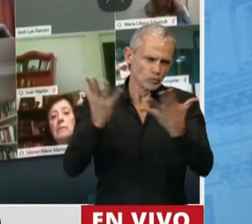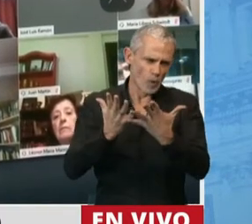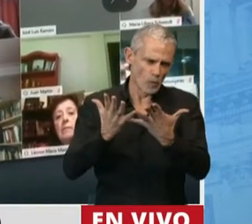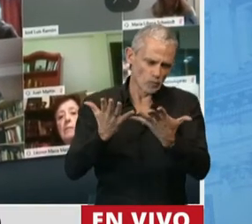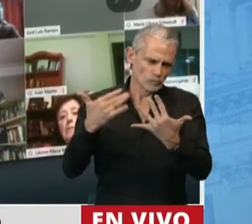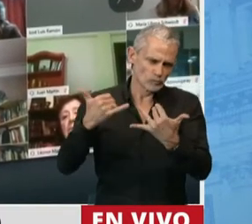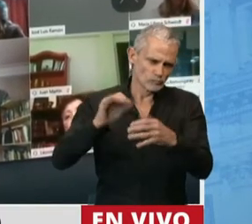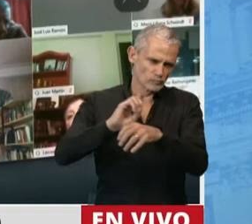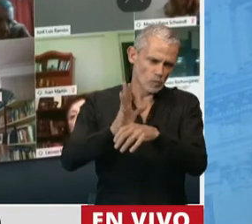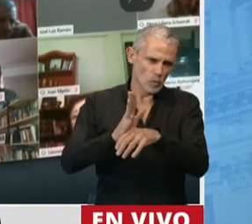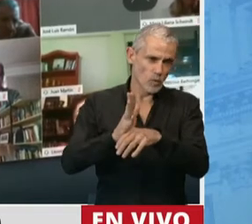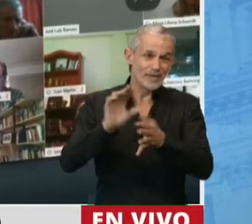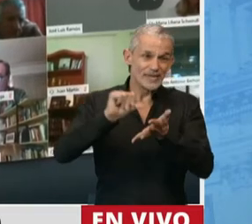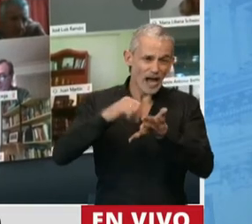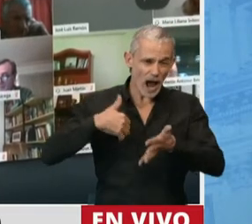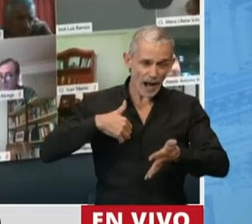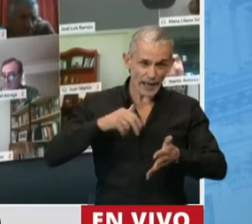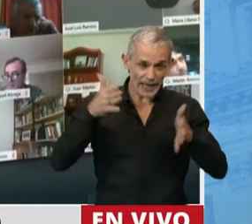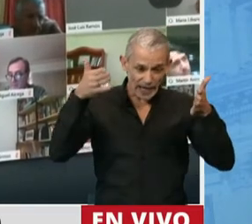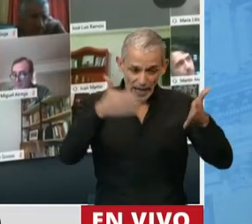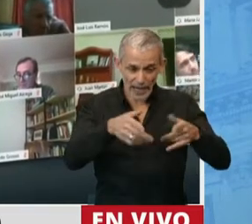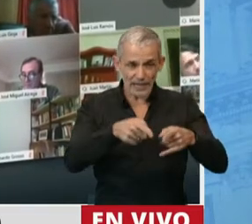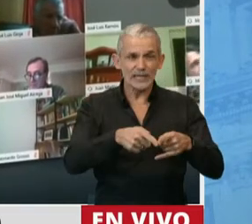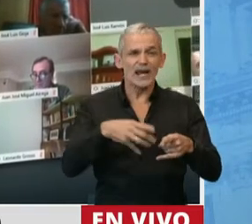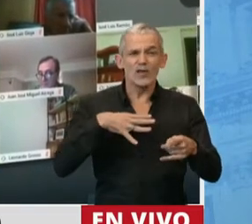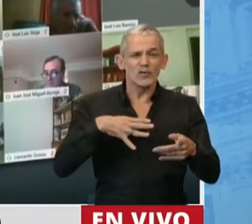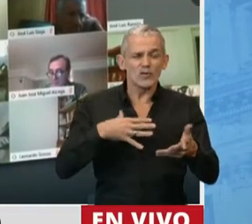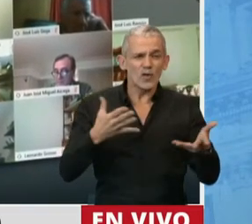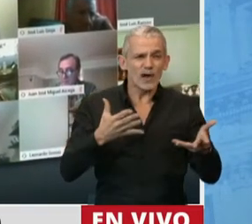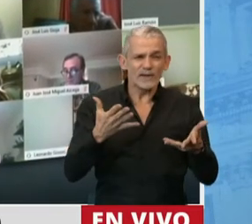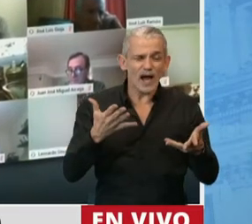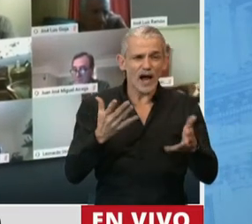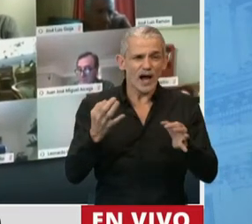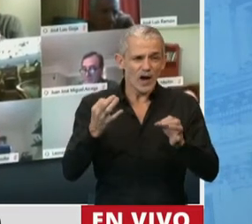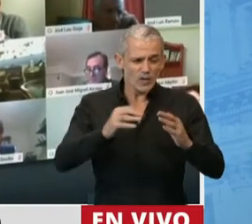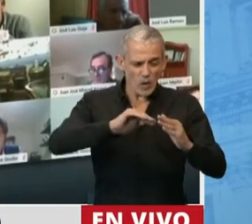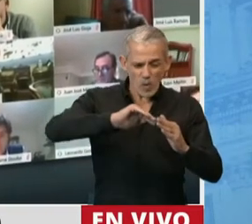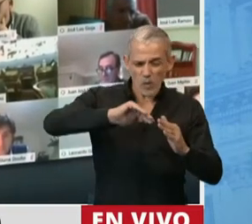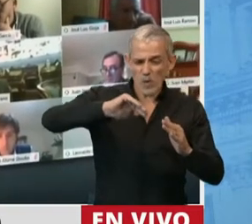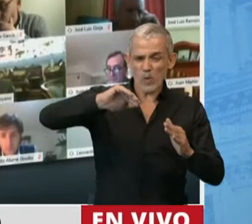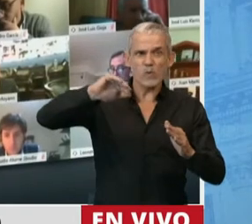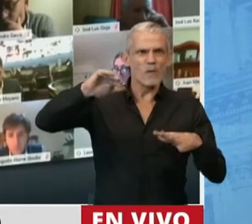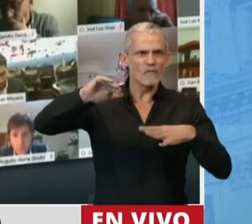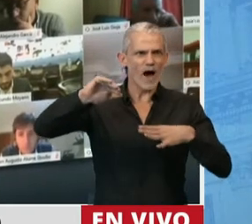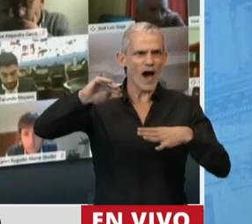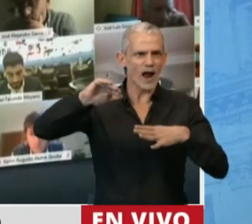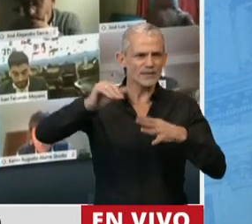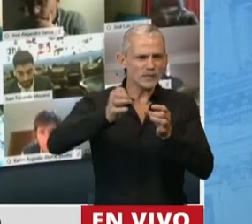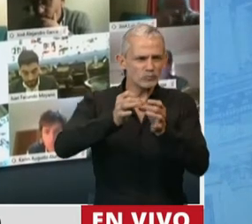particularmente en nuestro país todavía no ha llegado a ese punto culminante